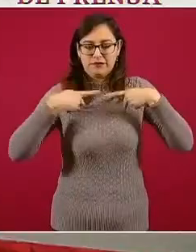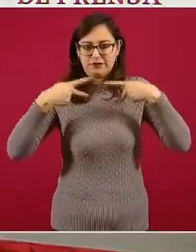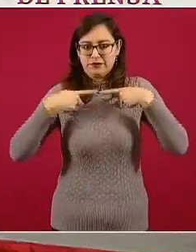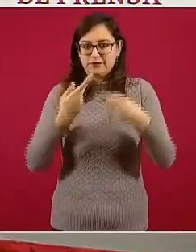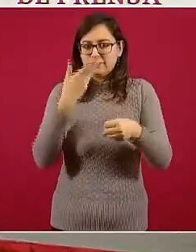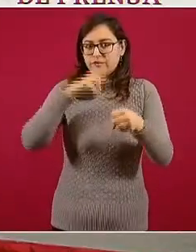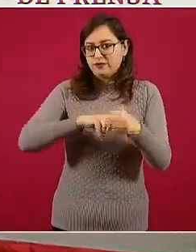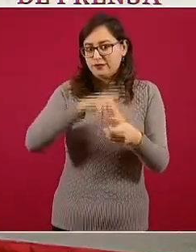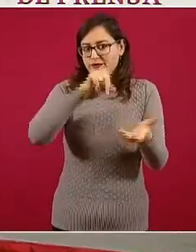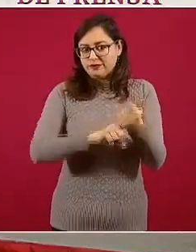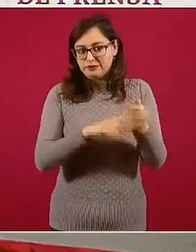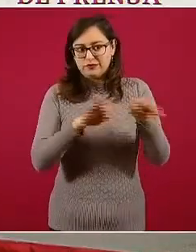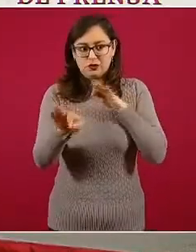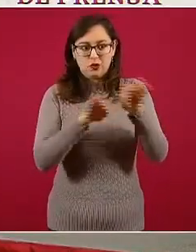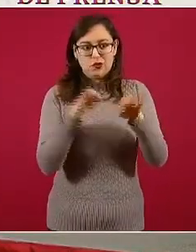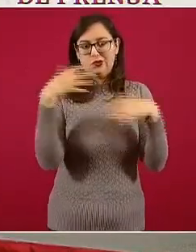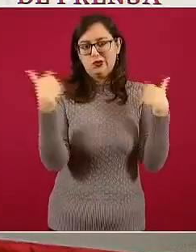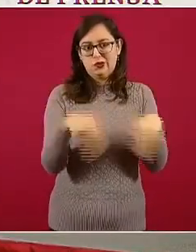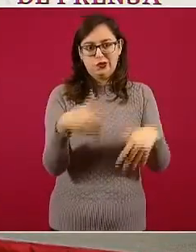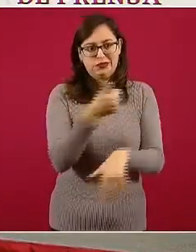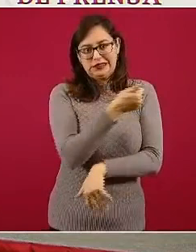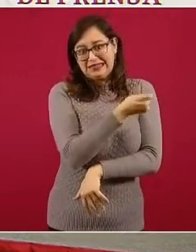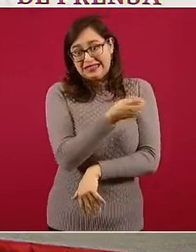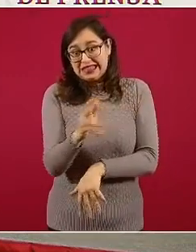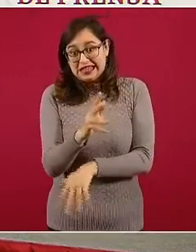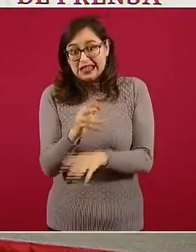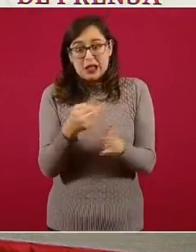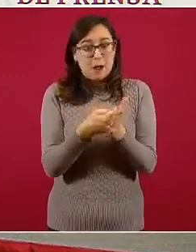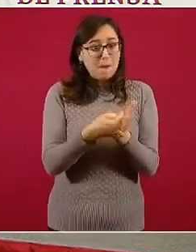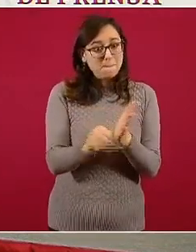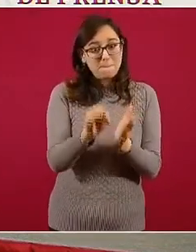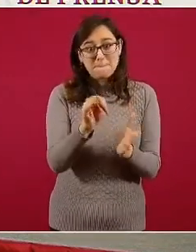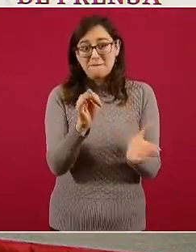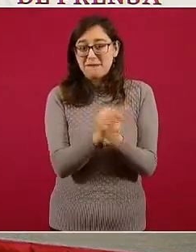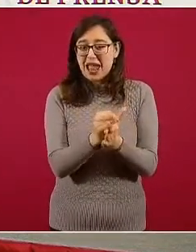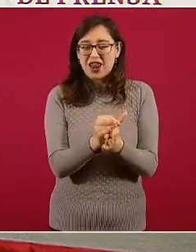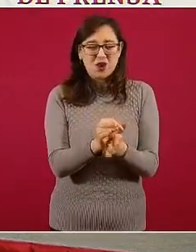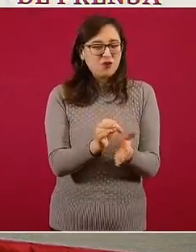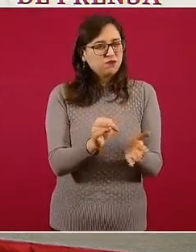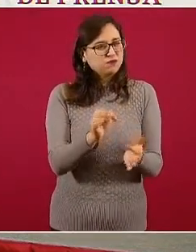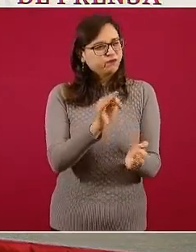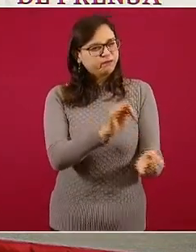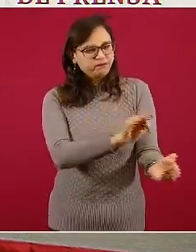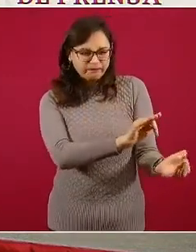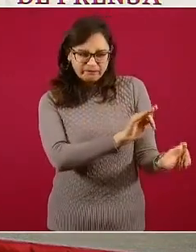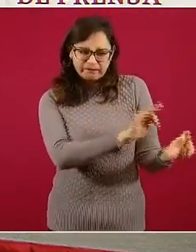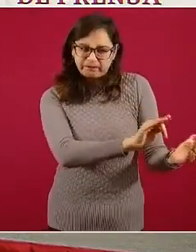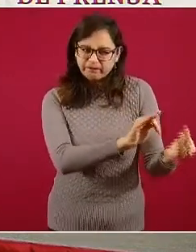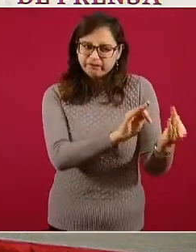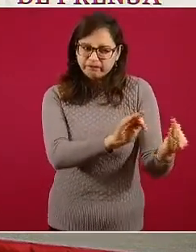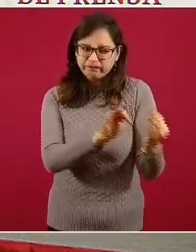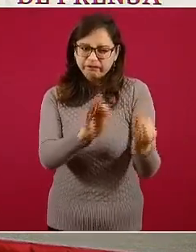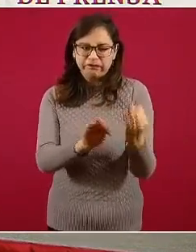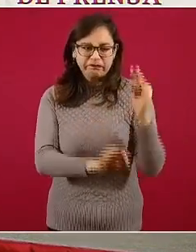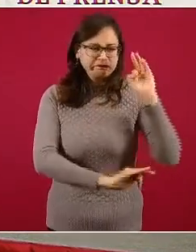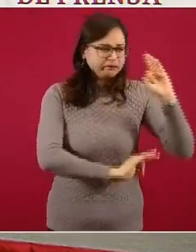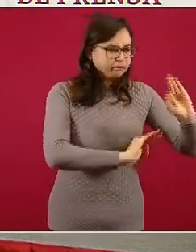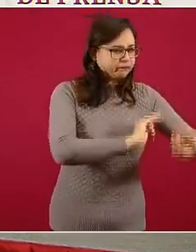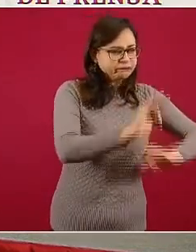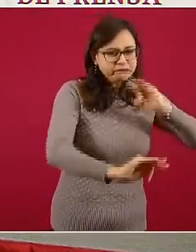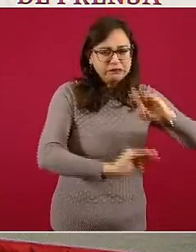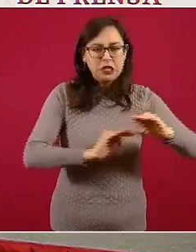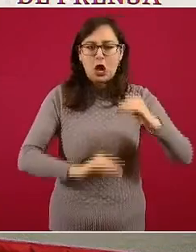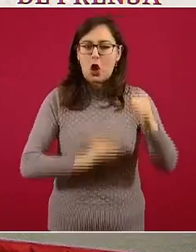grandes heroínas y héroes que han estado en el frente de batalla en este problema,